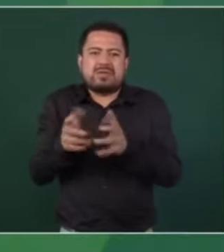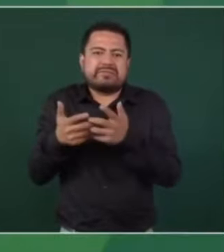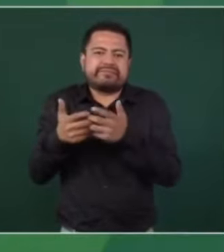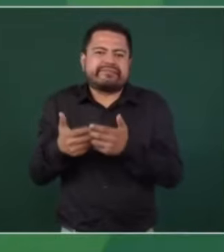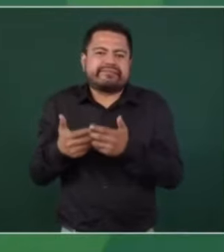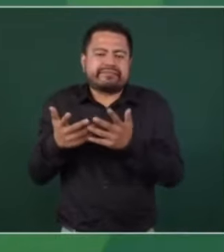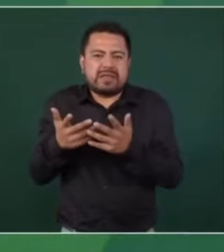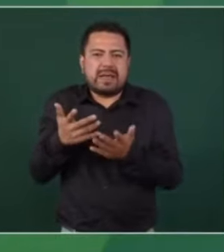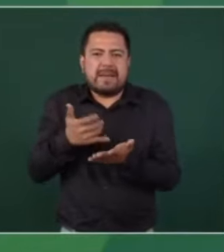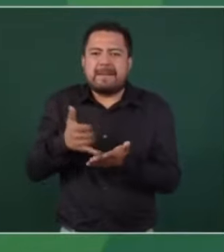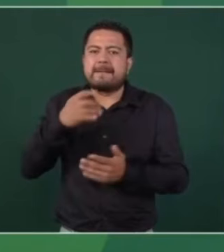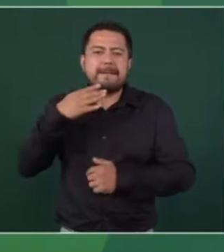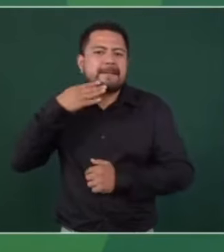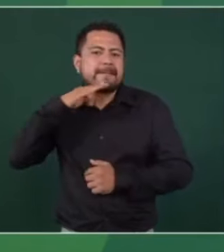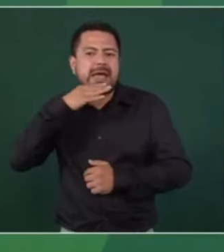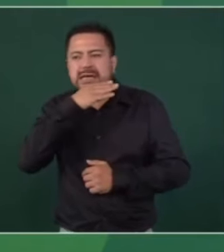de maíz.